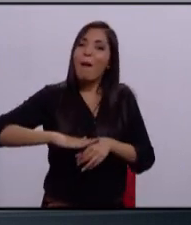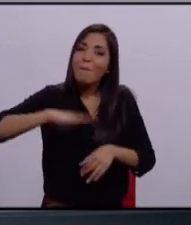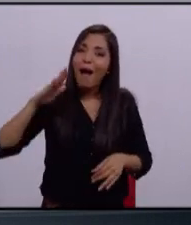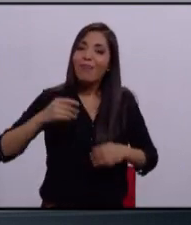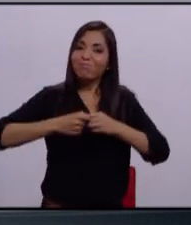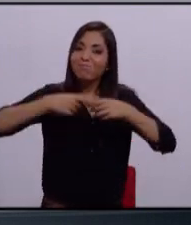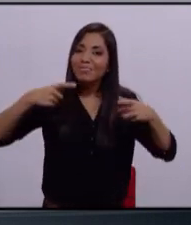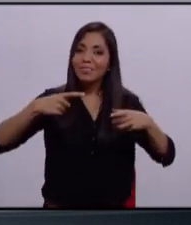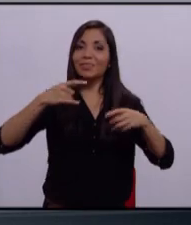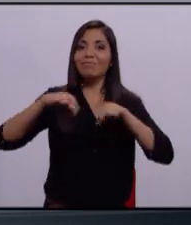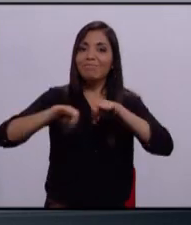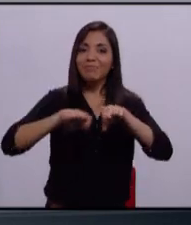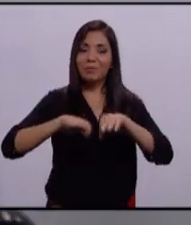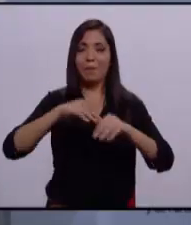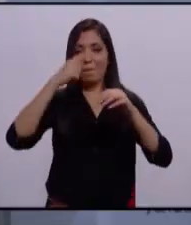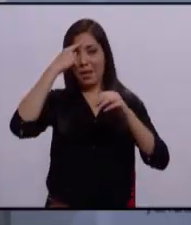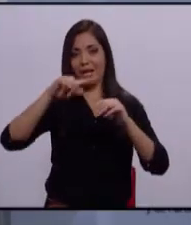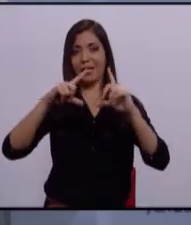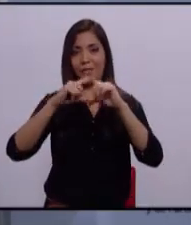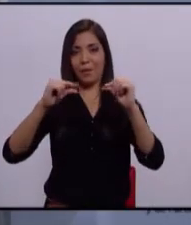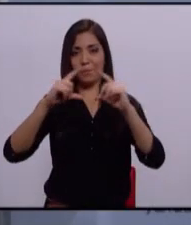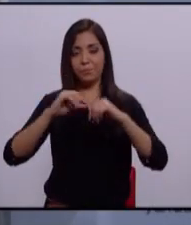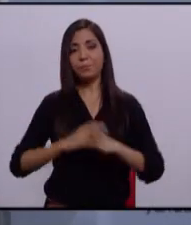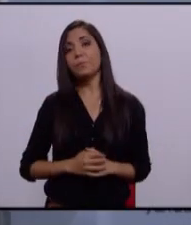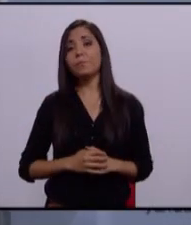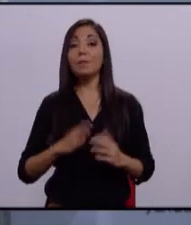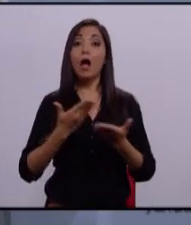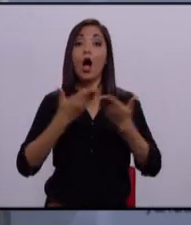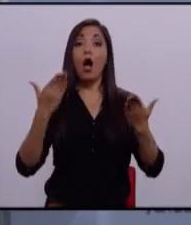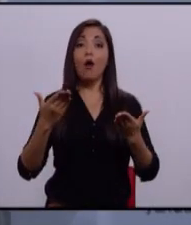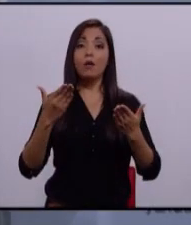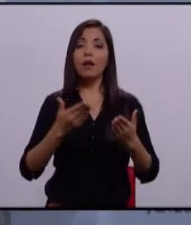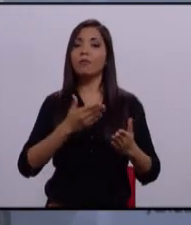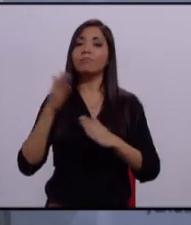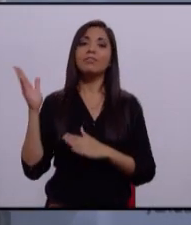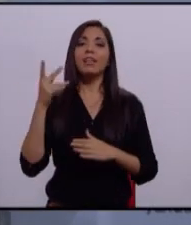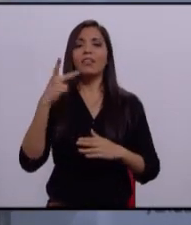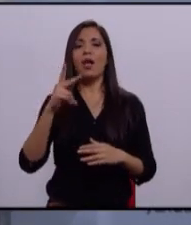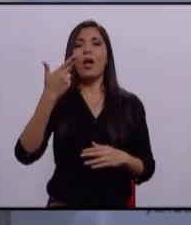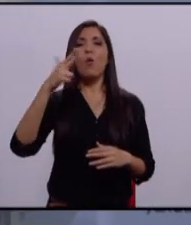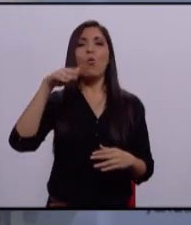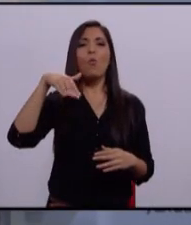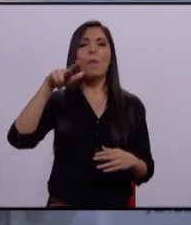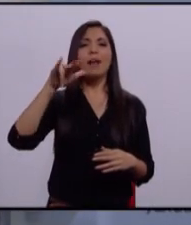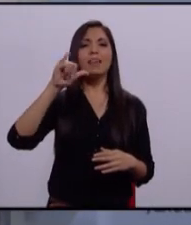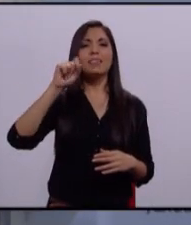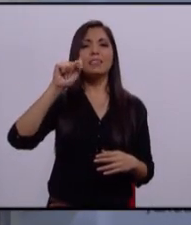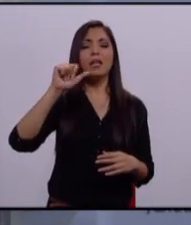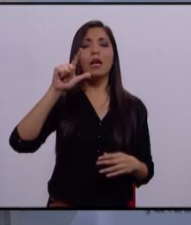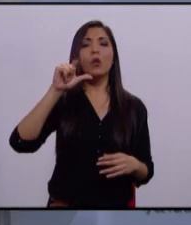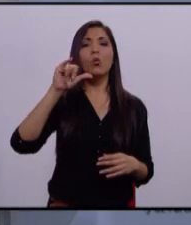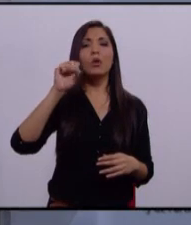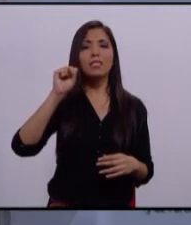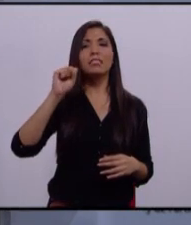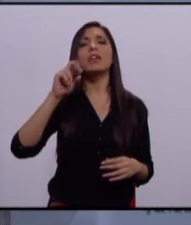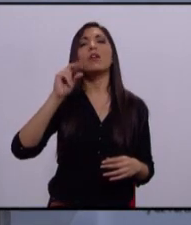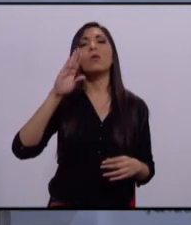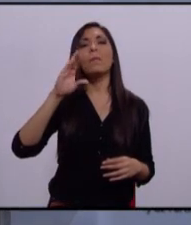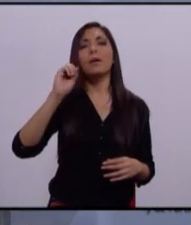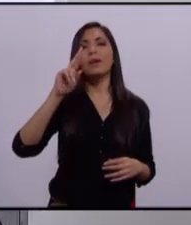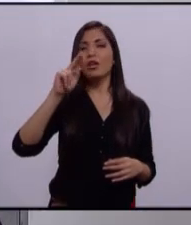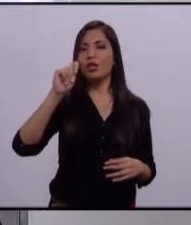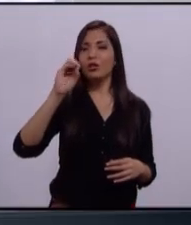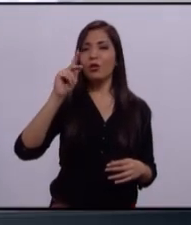empleos para Zapopan. Candidato del Partido Humanista, Luis Roberto Preciado Zavala, es su turno para